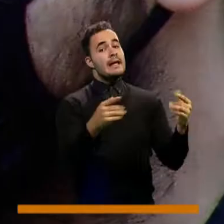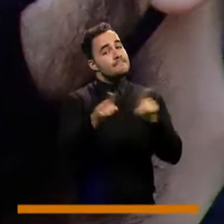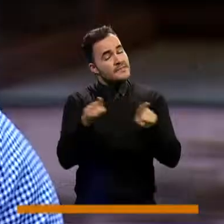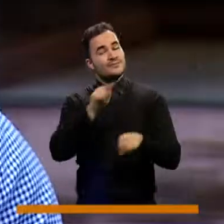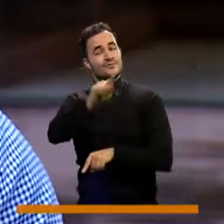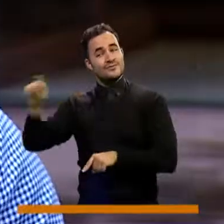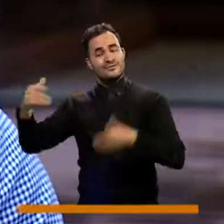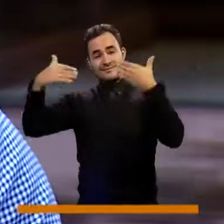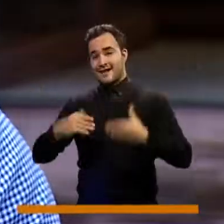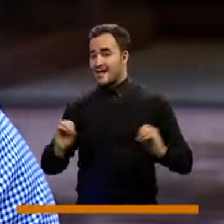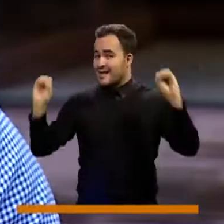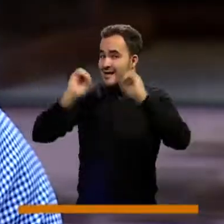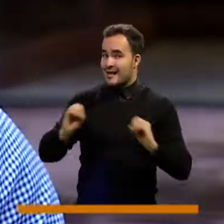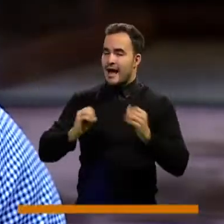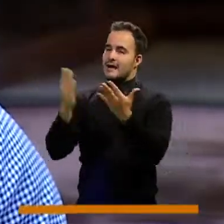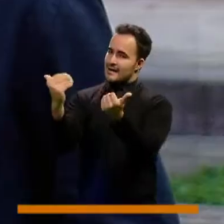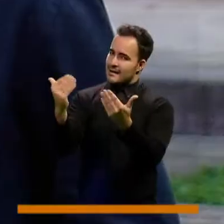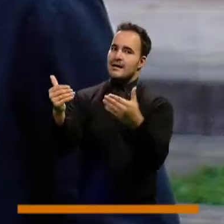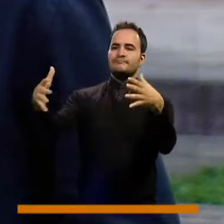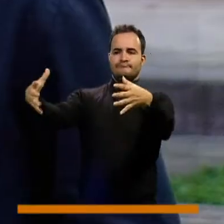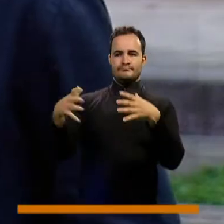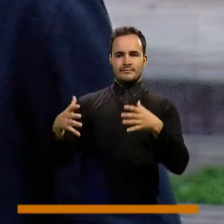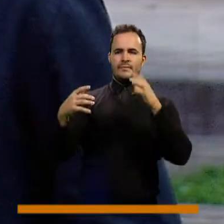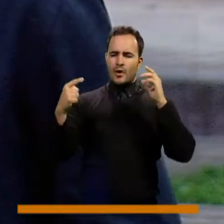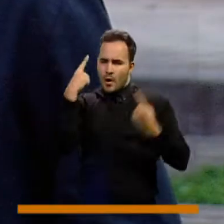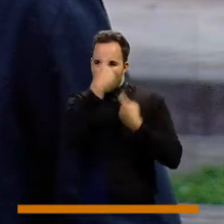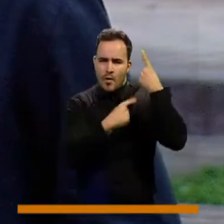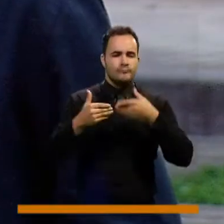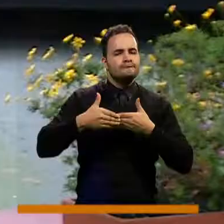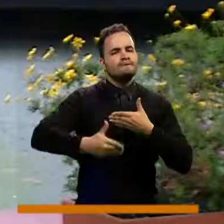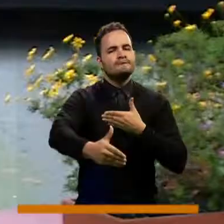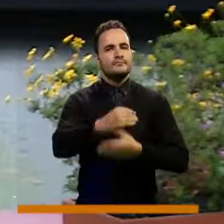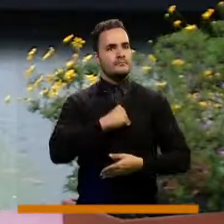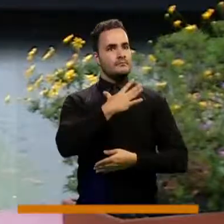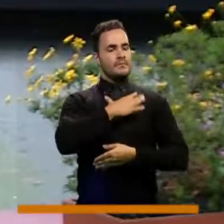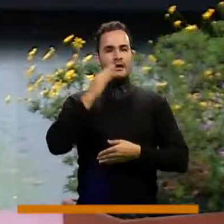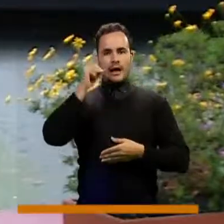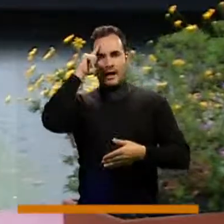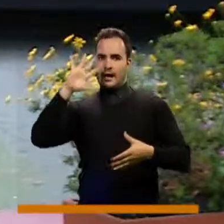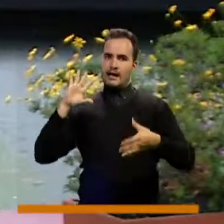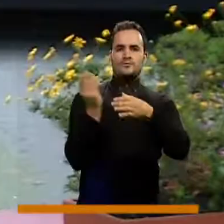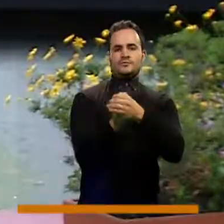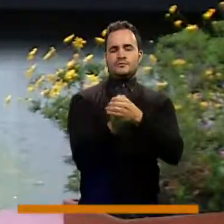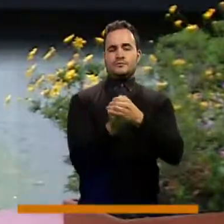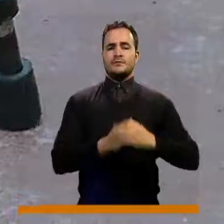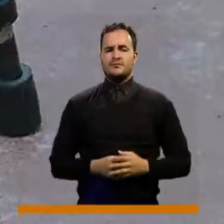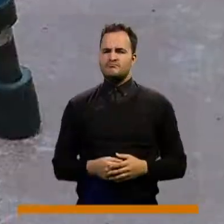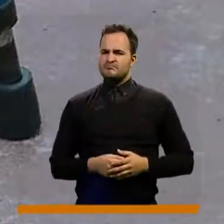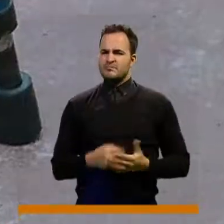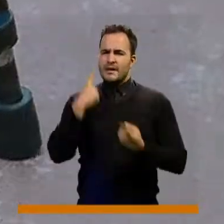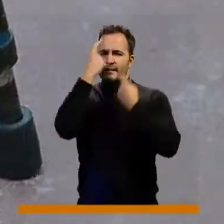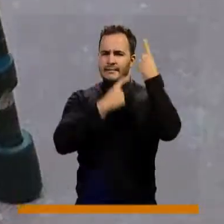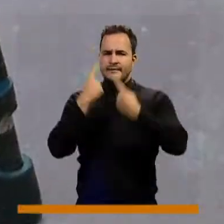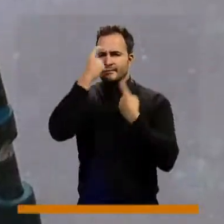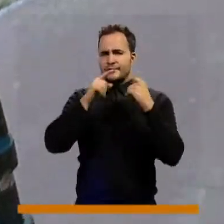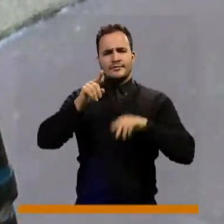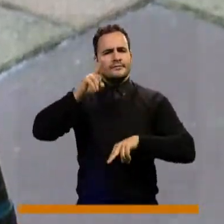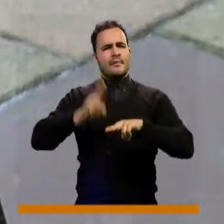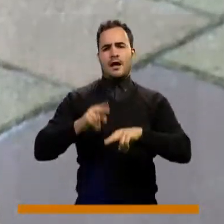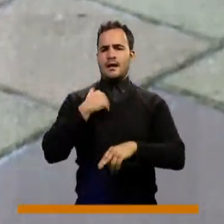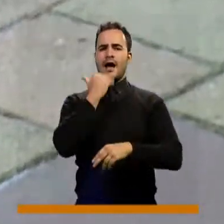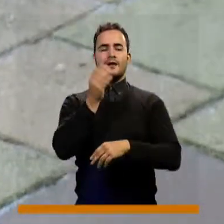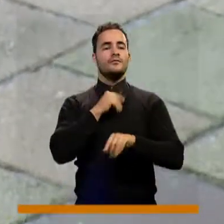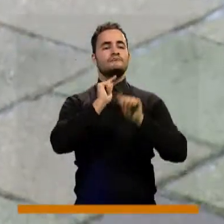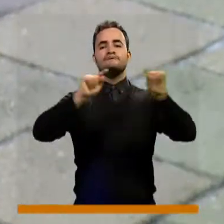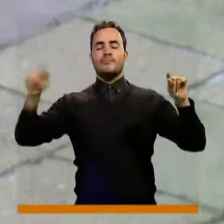pensarse en oportunidades para la inclusión de la población. El pensar que nos podemos encontrar con barreras, hay que